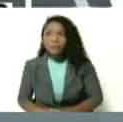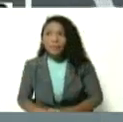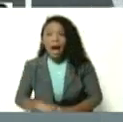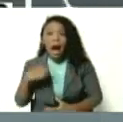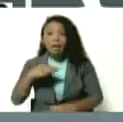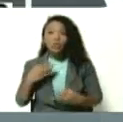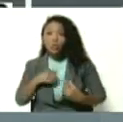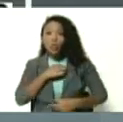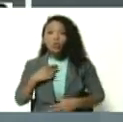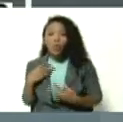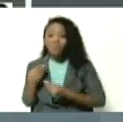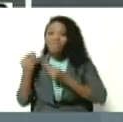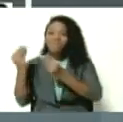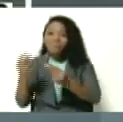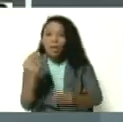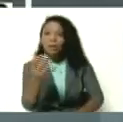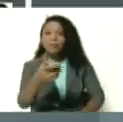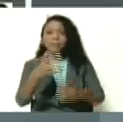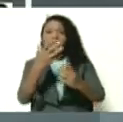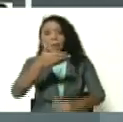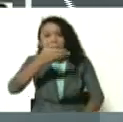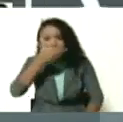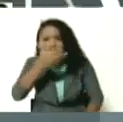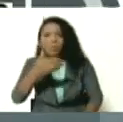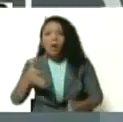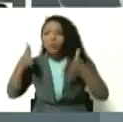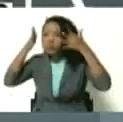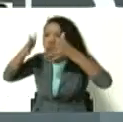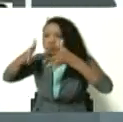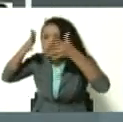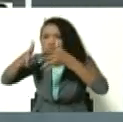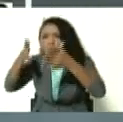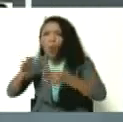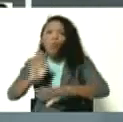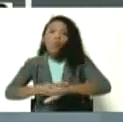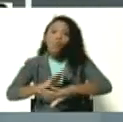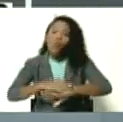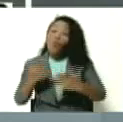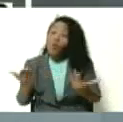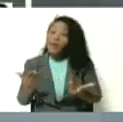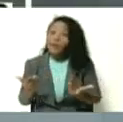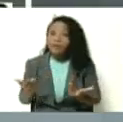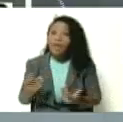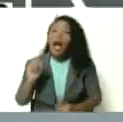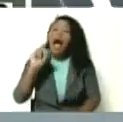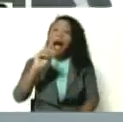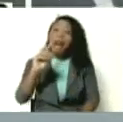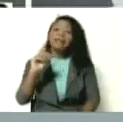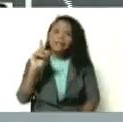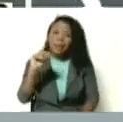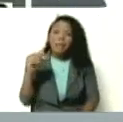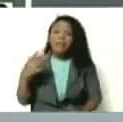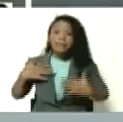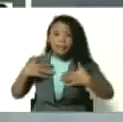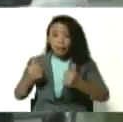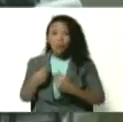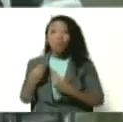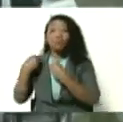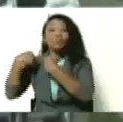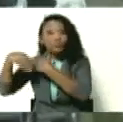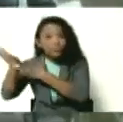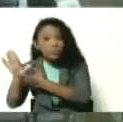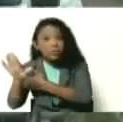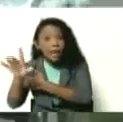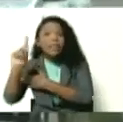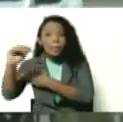le estamos entregando mascarilla, le estamos entregando alcohol, le vamos a dar una orientación también, porque deben, así como se van sanitos, deben regresar sanitos,